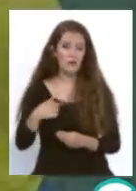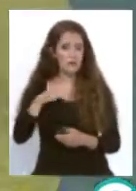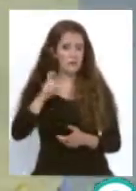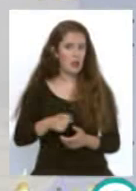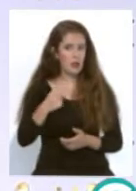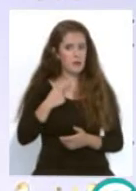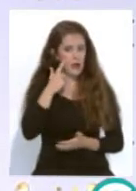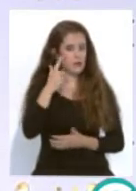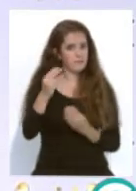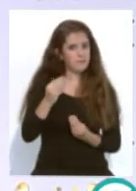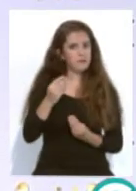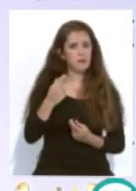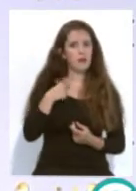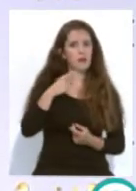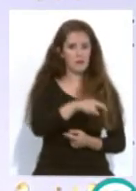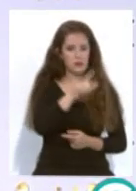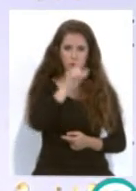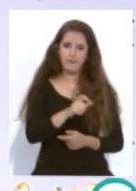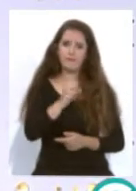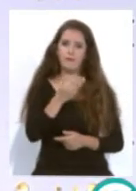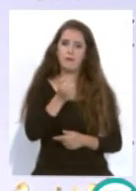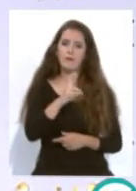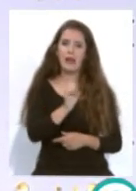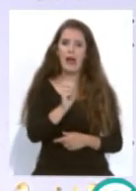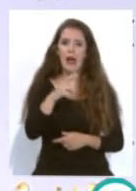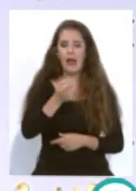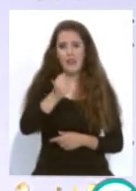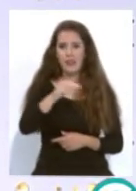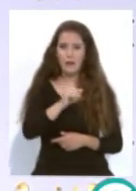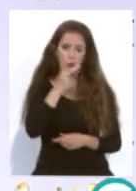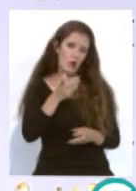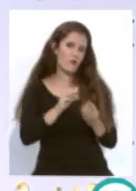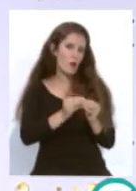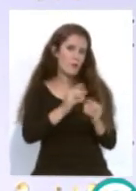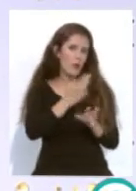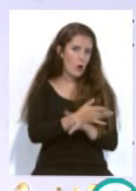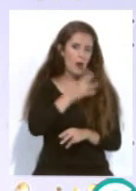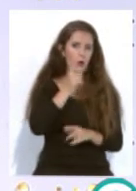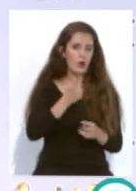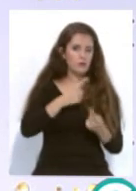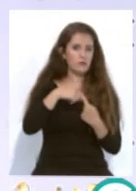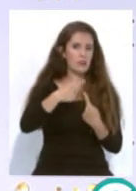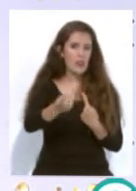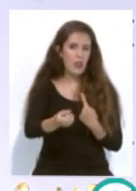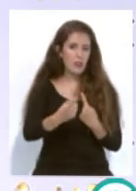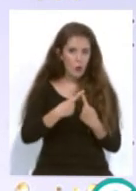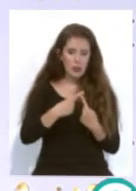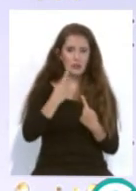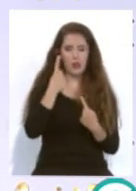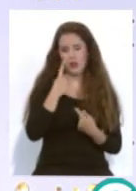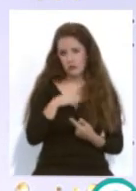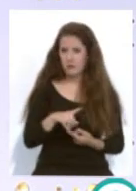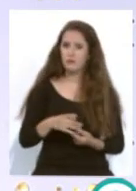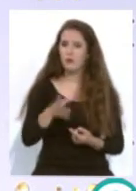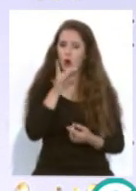destacado más me ha llamado la atención ha sido Braganza por la forma de jugar por ese ida y vuelta que tiene porque tiene buen golpeo de balón tiene buena